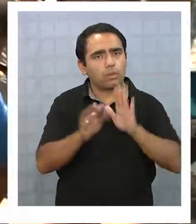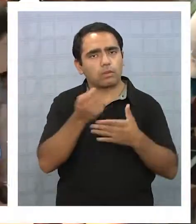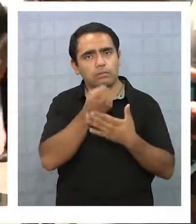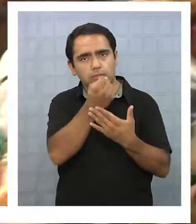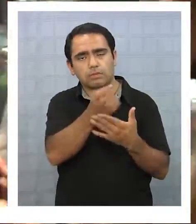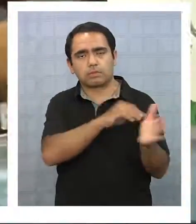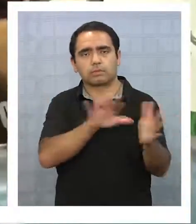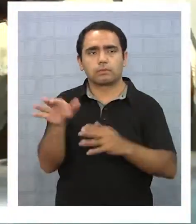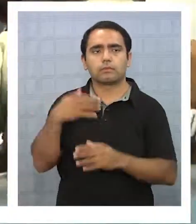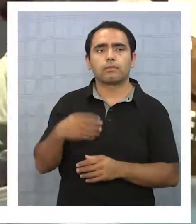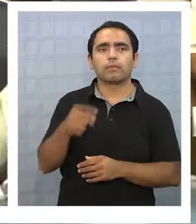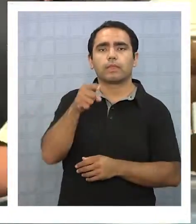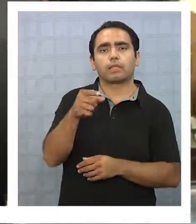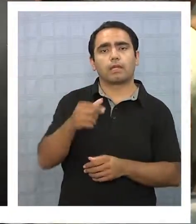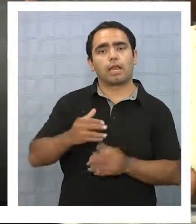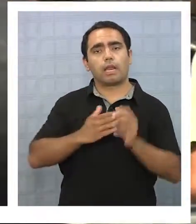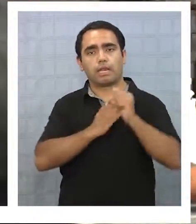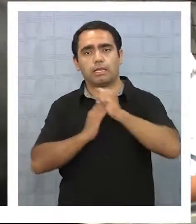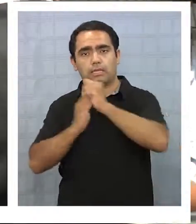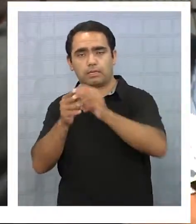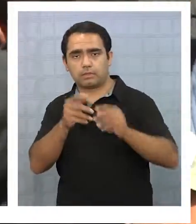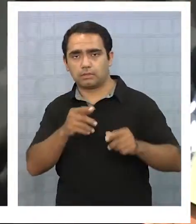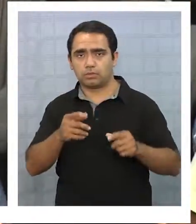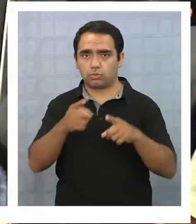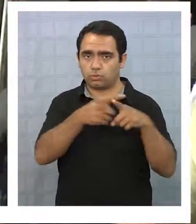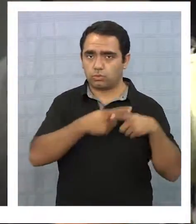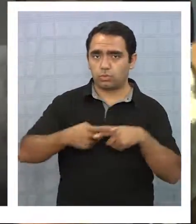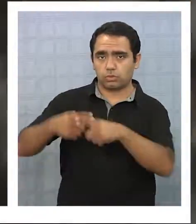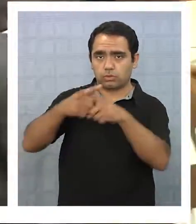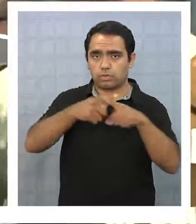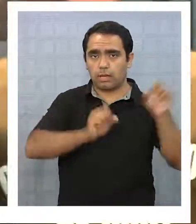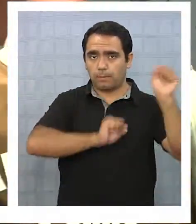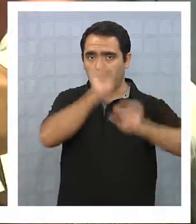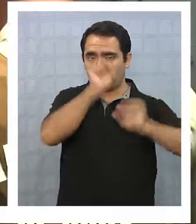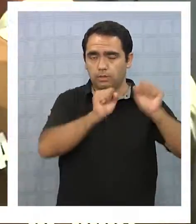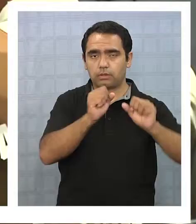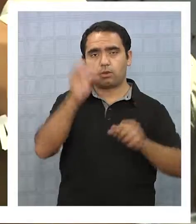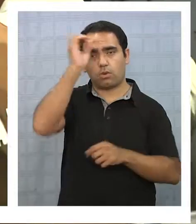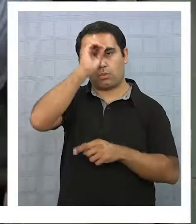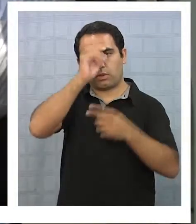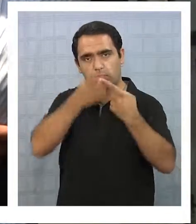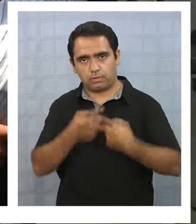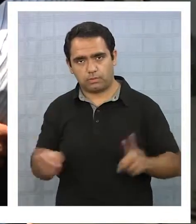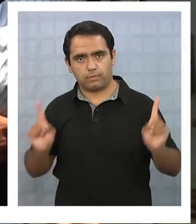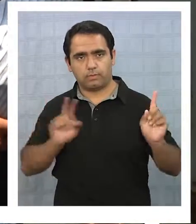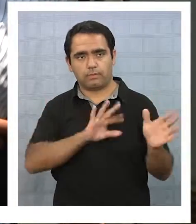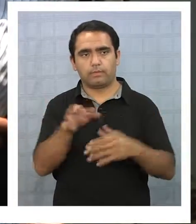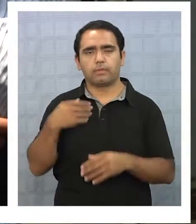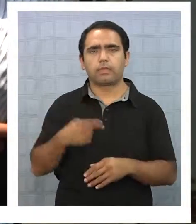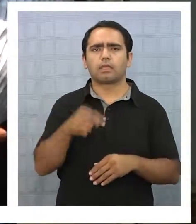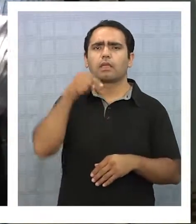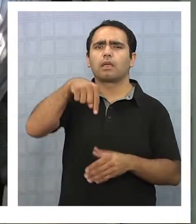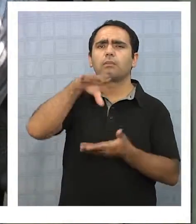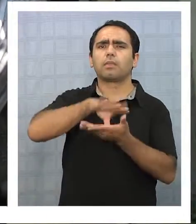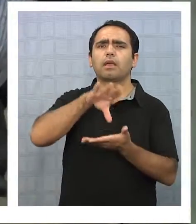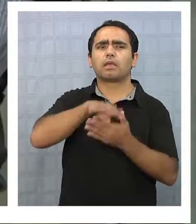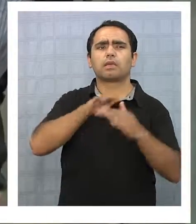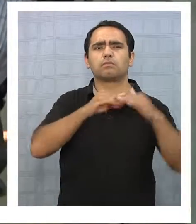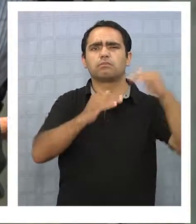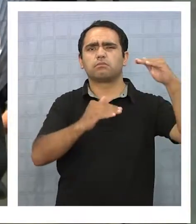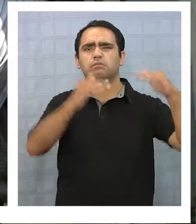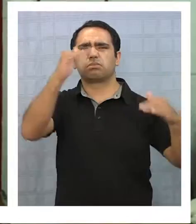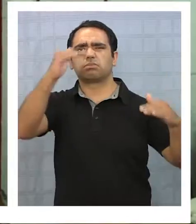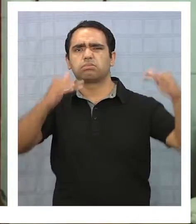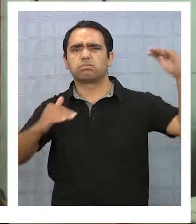de esta inseguridad. Los dirigentes sociales y políticos tienen una opinión diferente. Entonces, la desigualdad que existe en